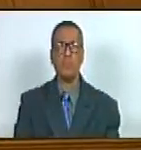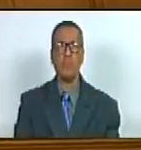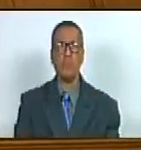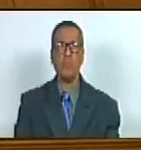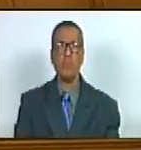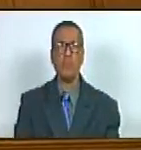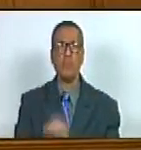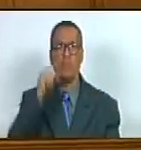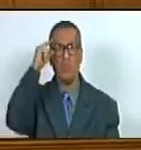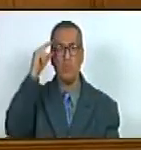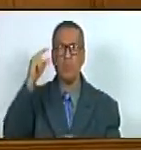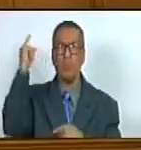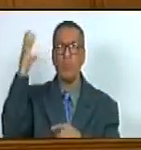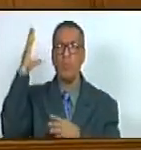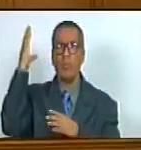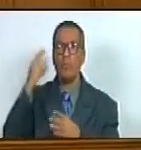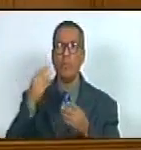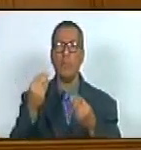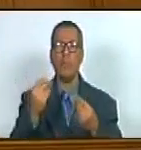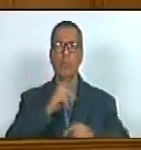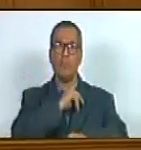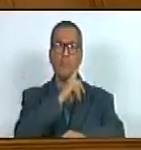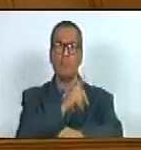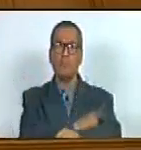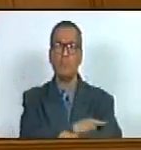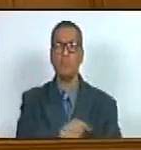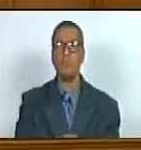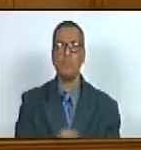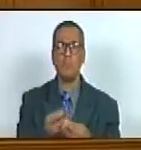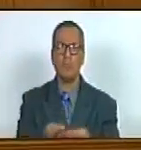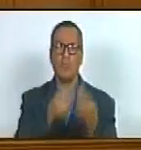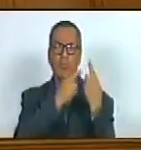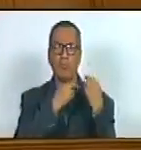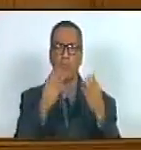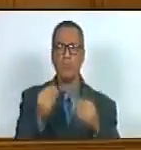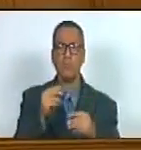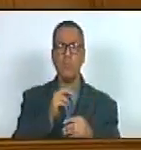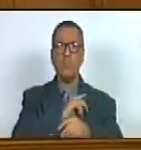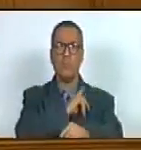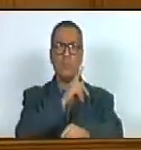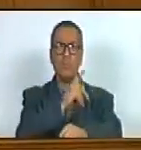que Dios nos da muchísima fuerza nos carga de mucha fuerza